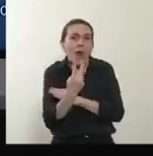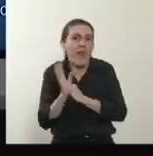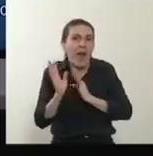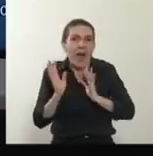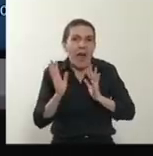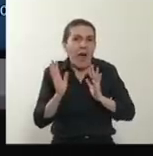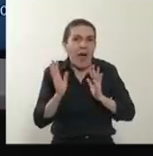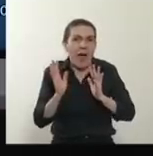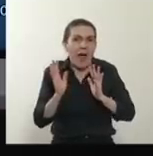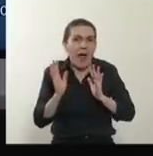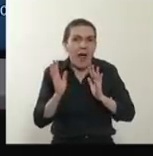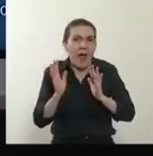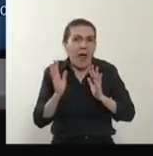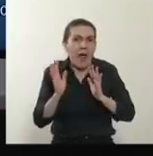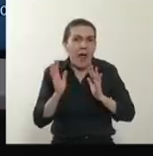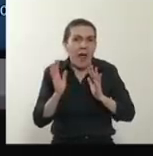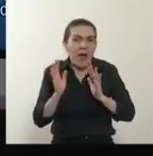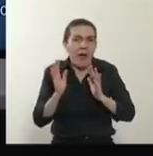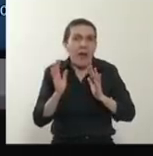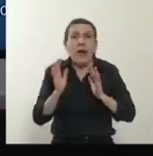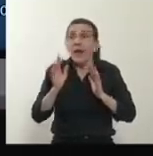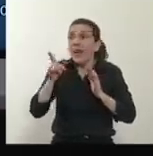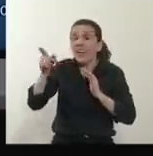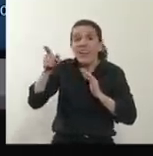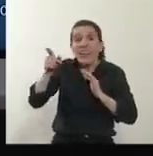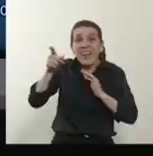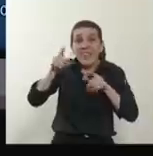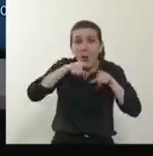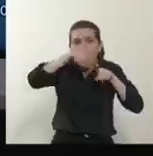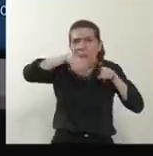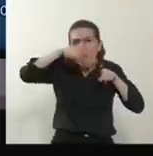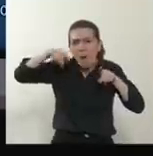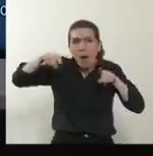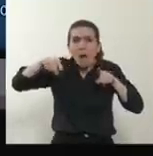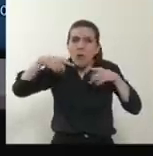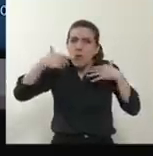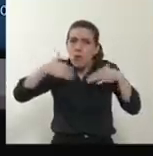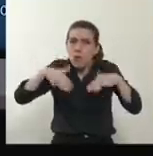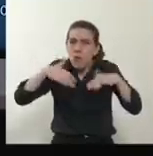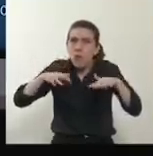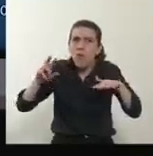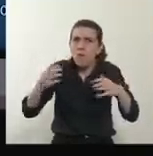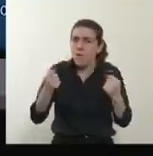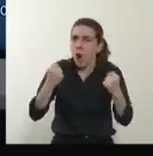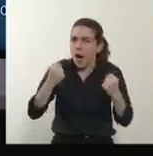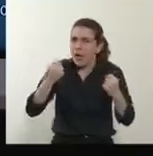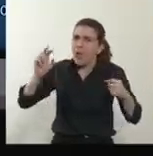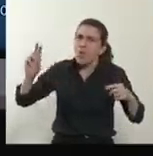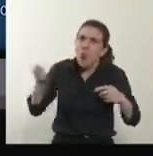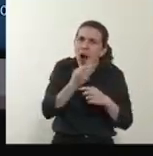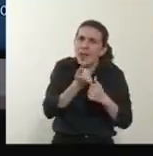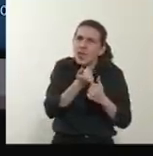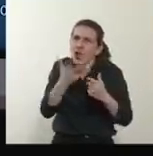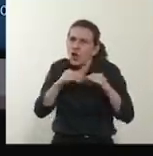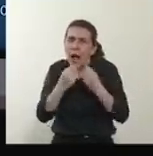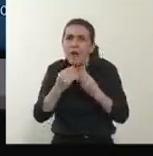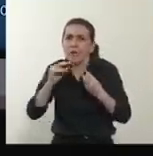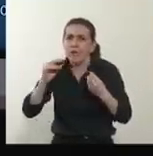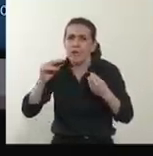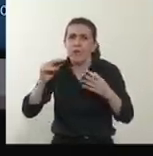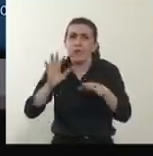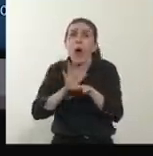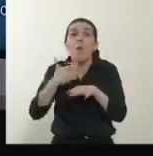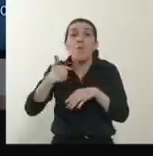Cuidarnos. Estos son datos duros. Y es muy posible que esta tasa de letalidad